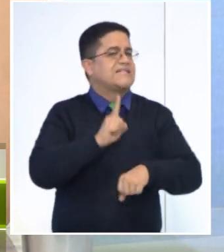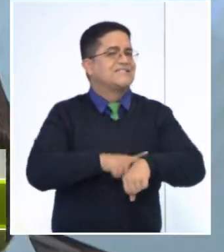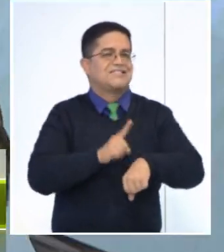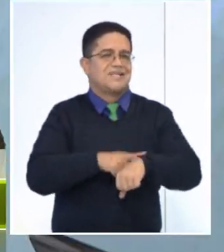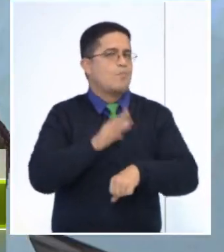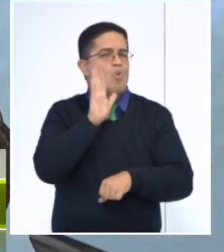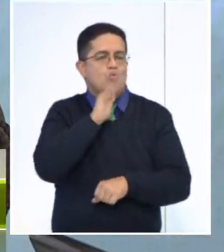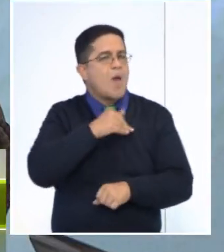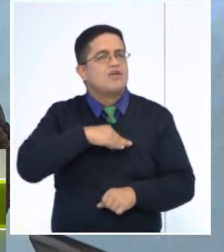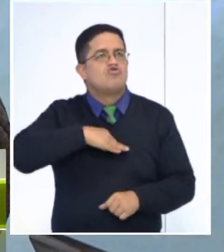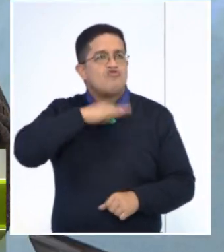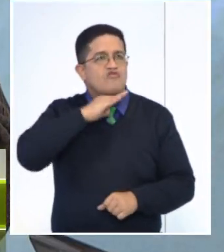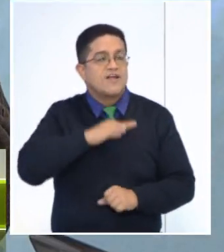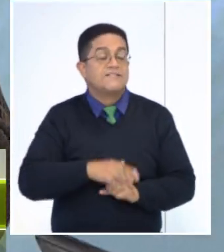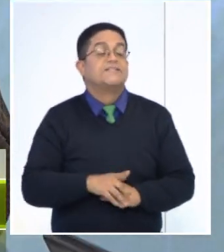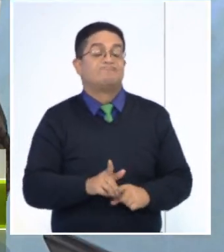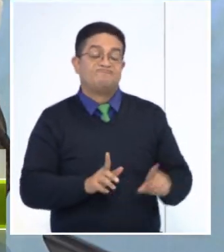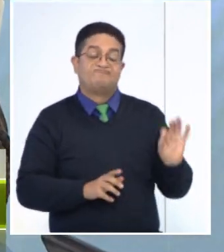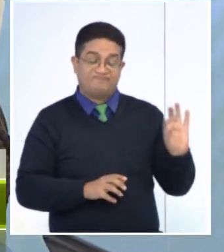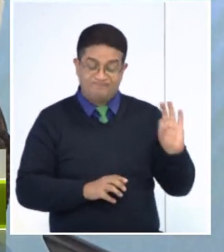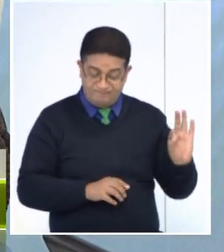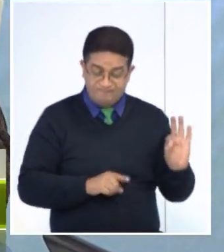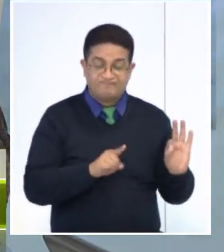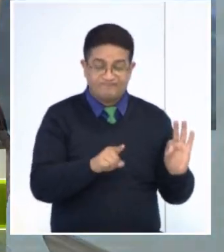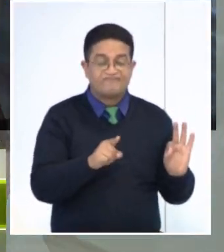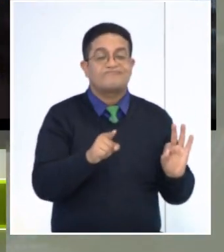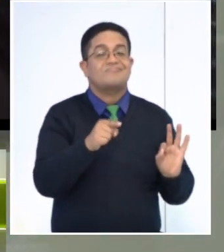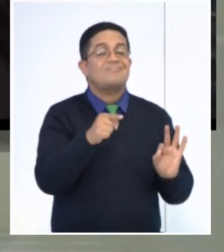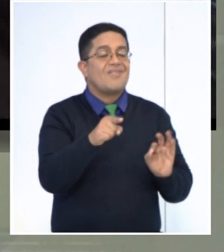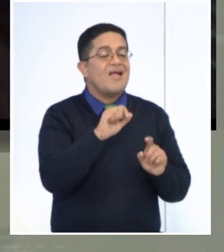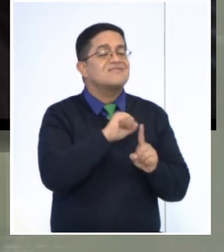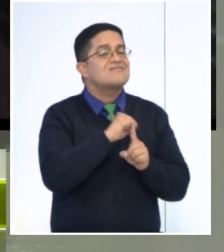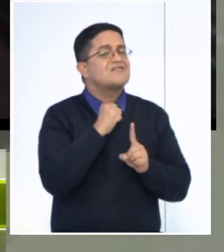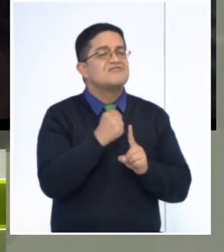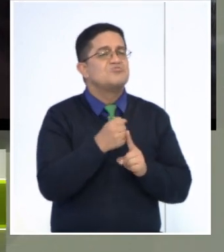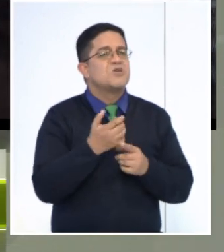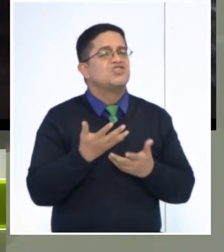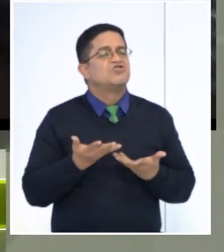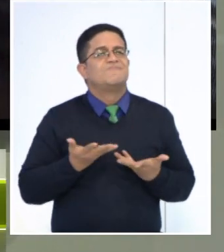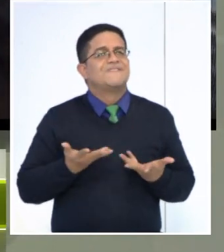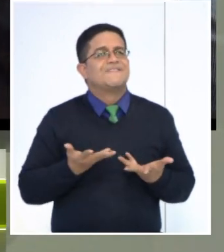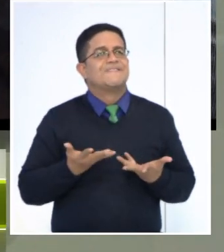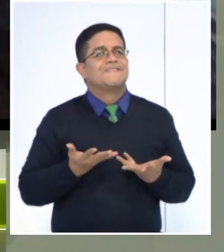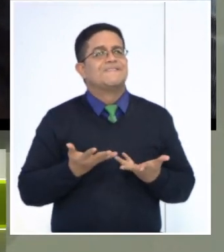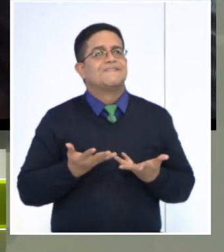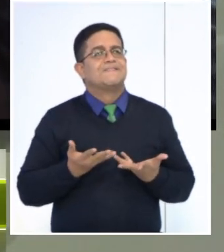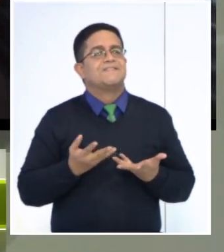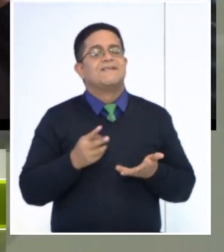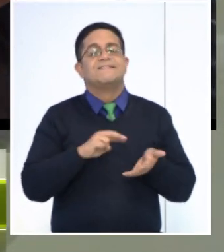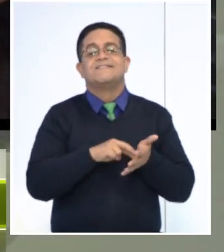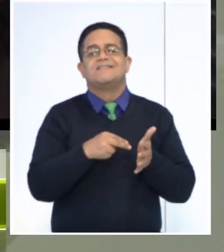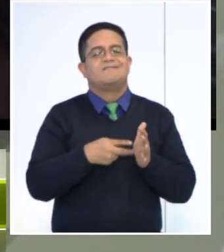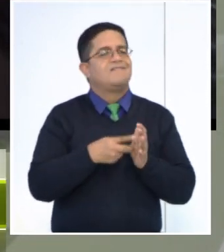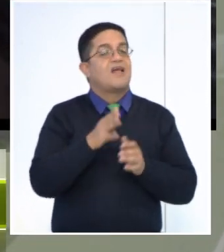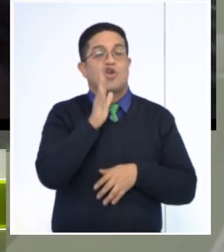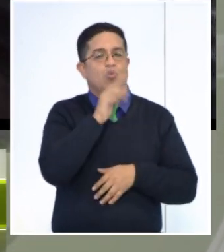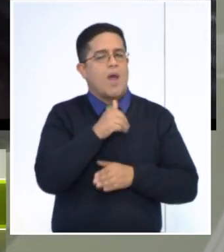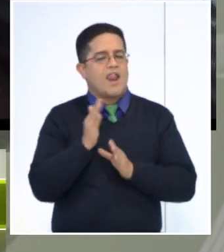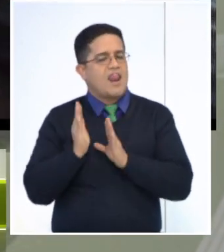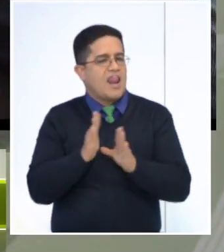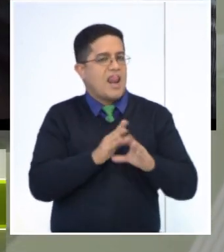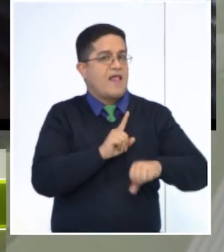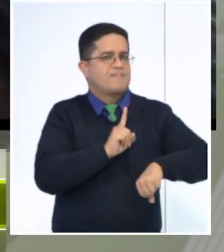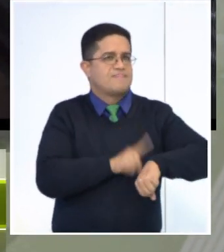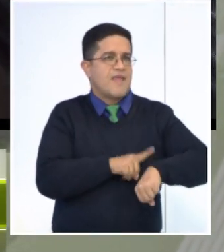Es así. Generalmente cuando estamos en esa situación, lo que hay es una inadecuada planificación del tiempo.